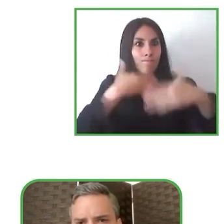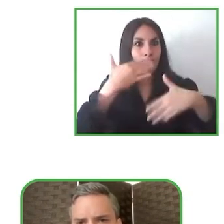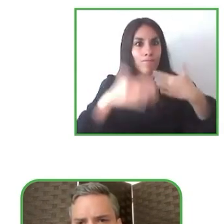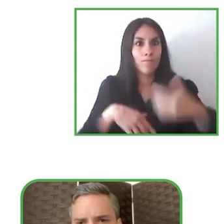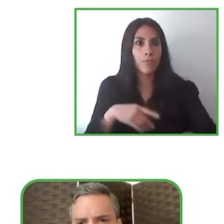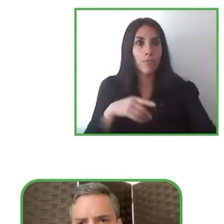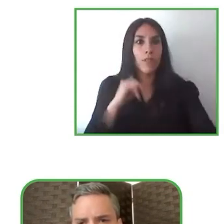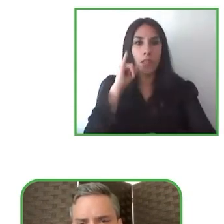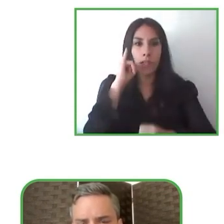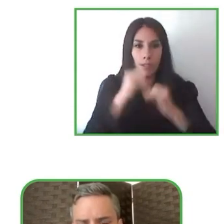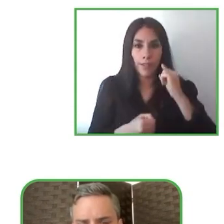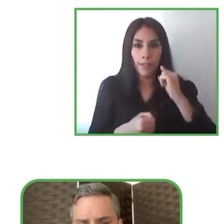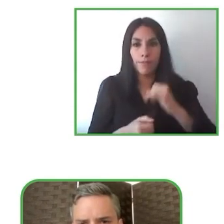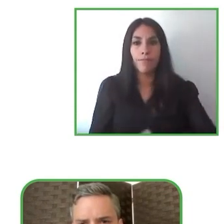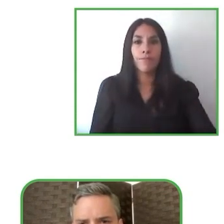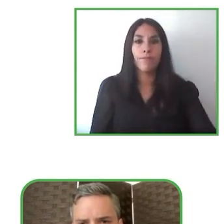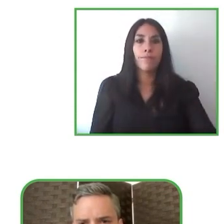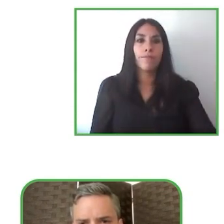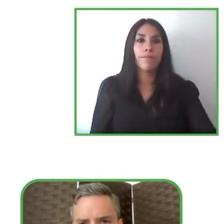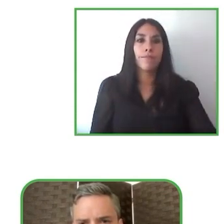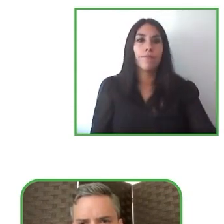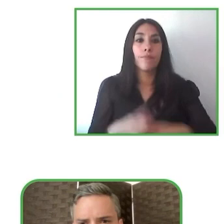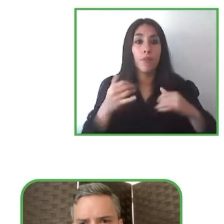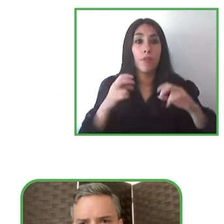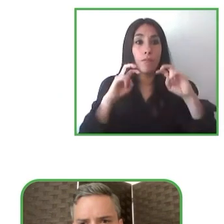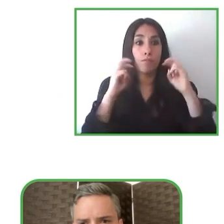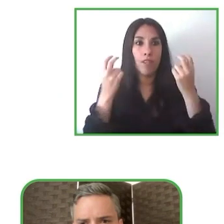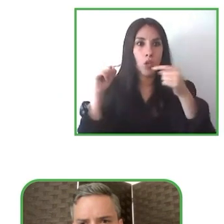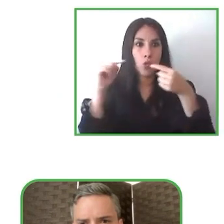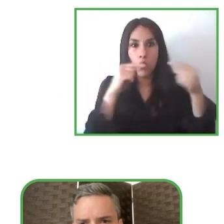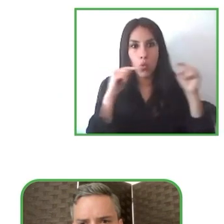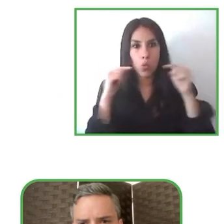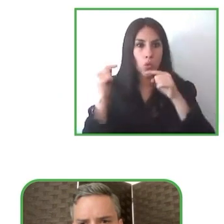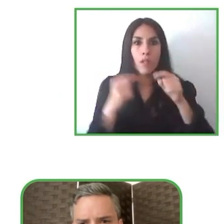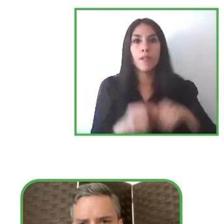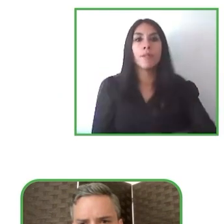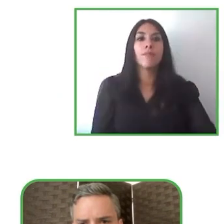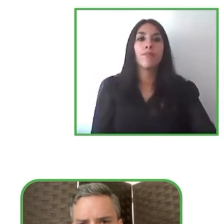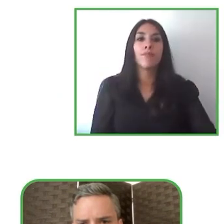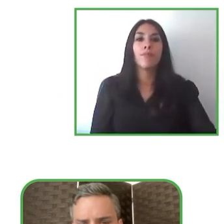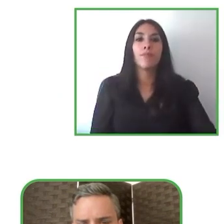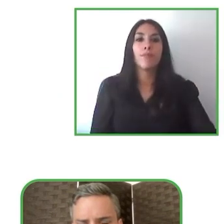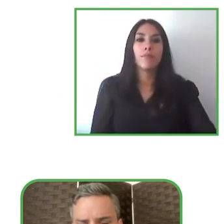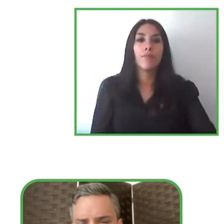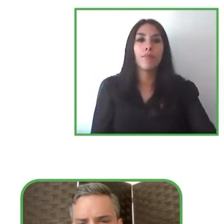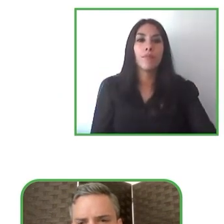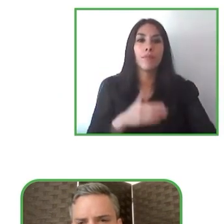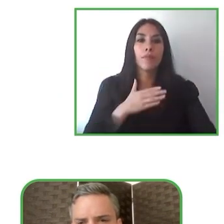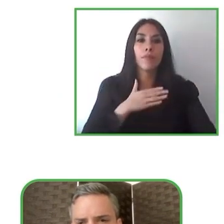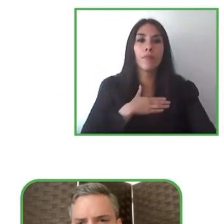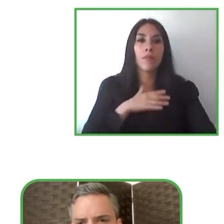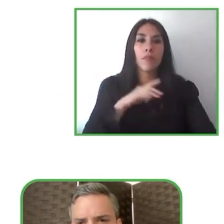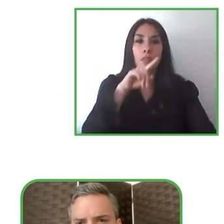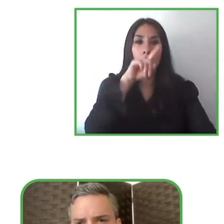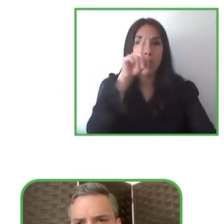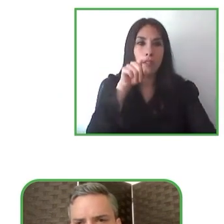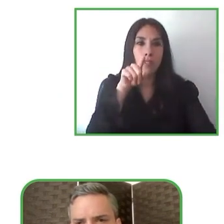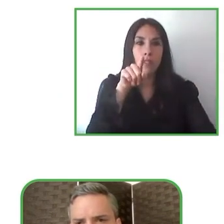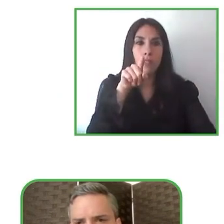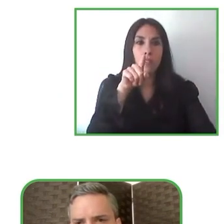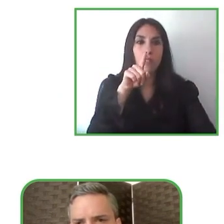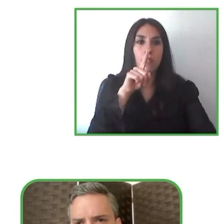dirigirme a Steffen por favor Steffen nos podrías decir de qué manera iniciativas como la de Escola de Gente o